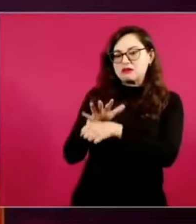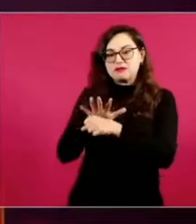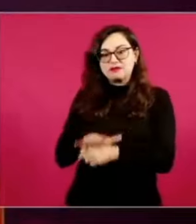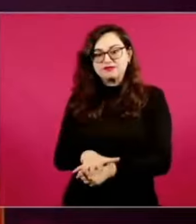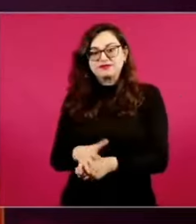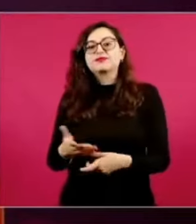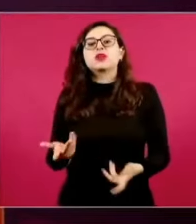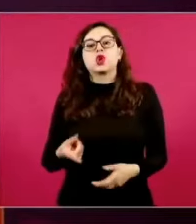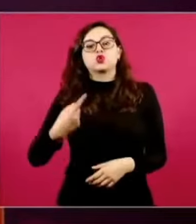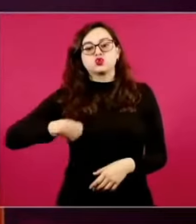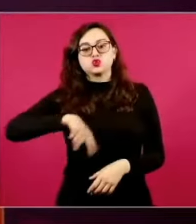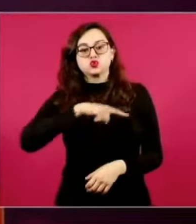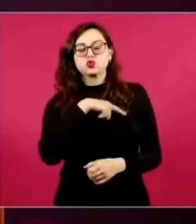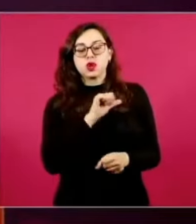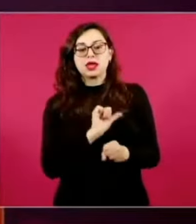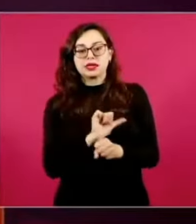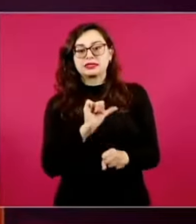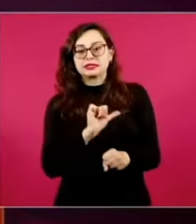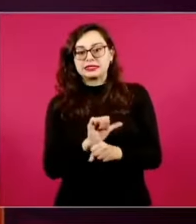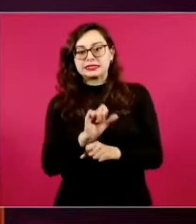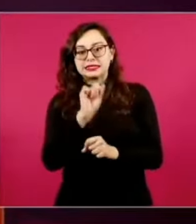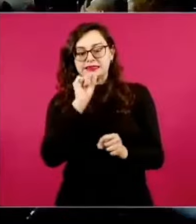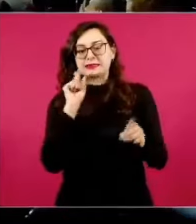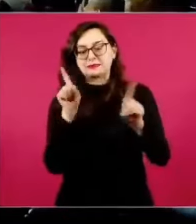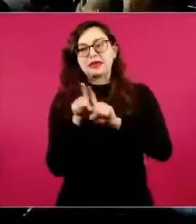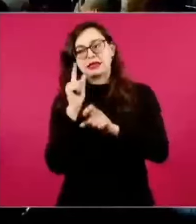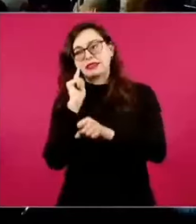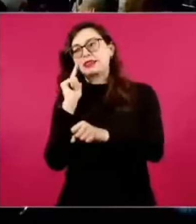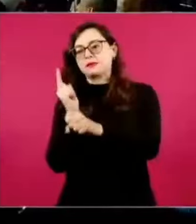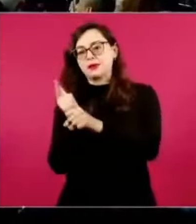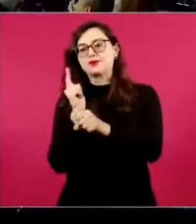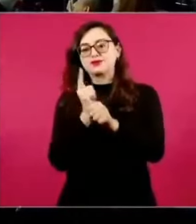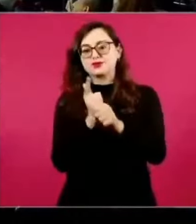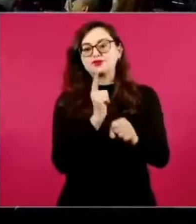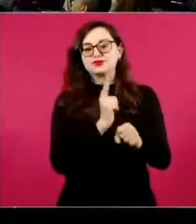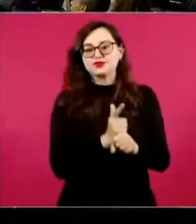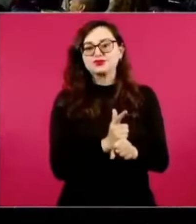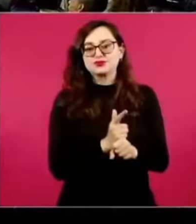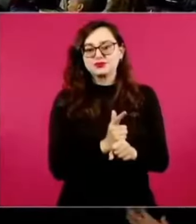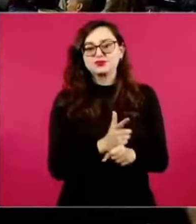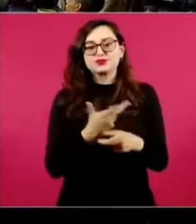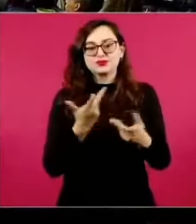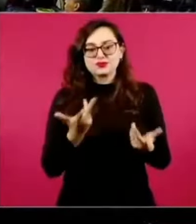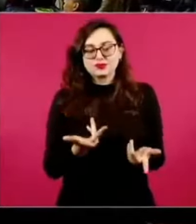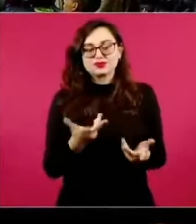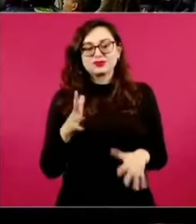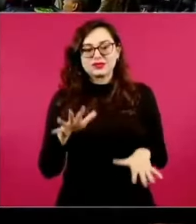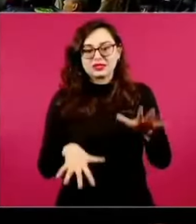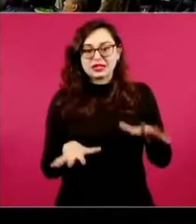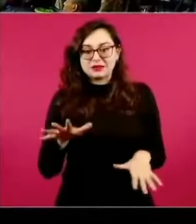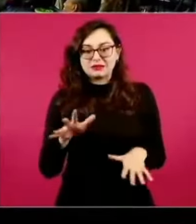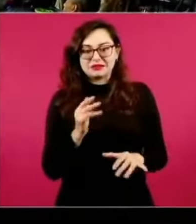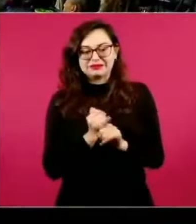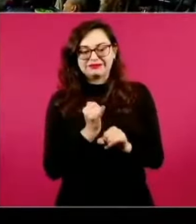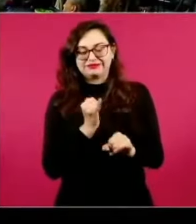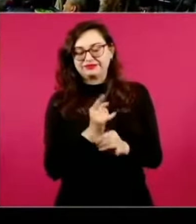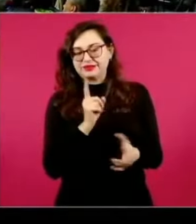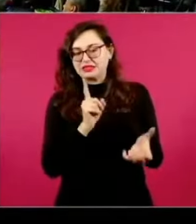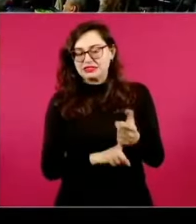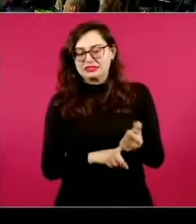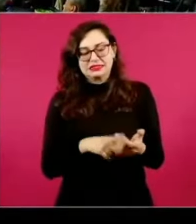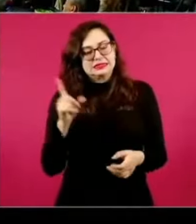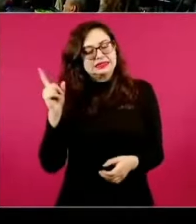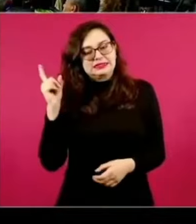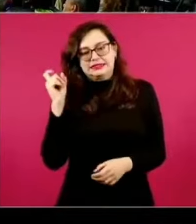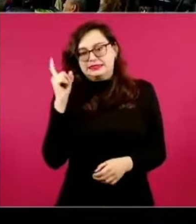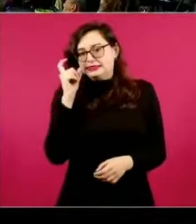lo que observamos es el tedio que genera muchas veces ese mundo digital. Es